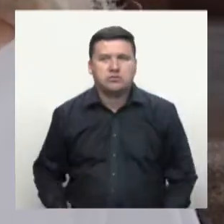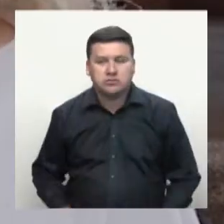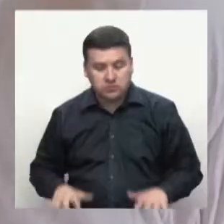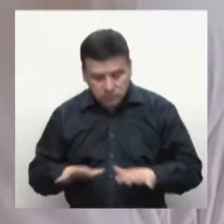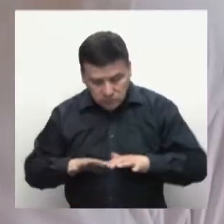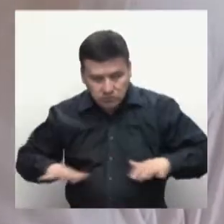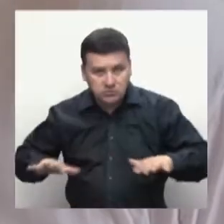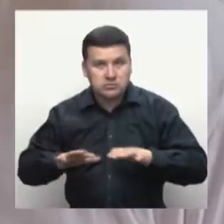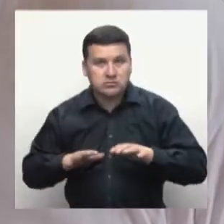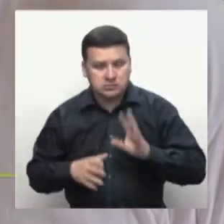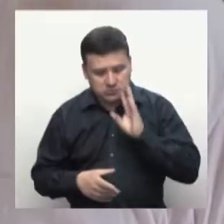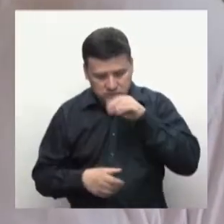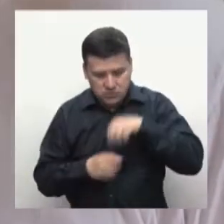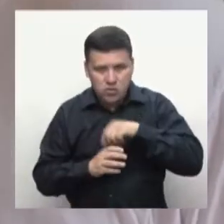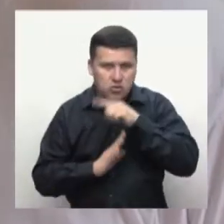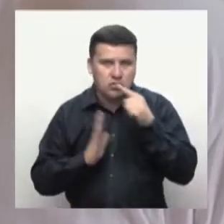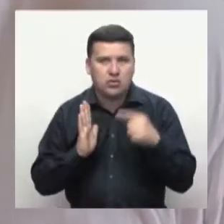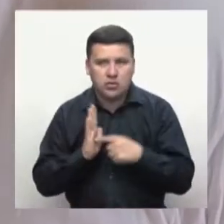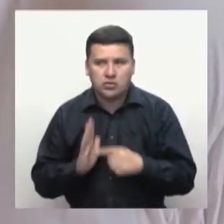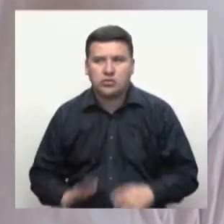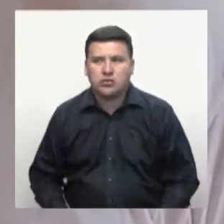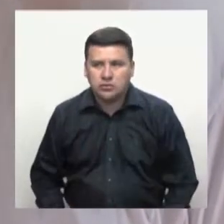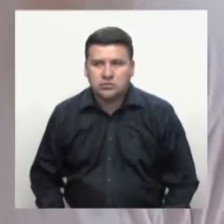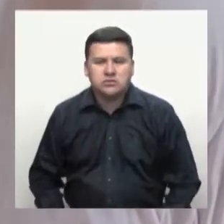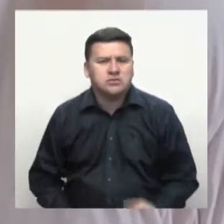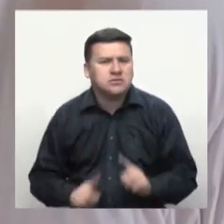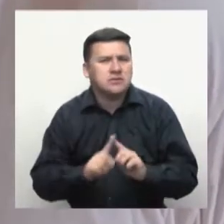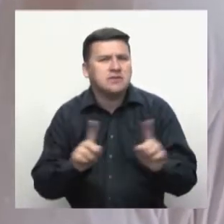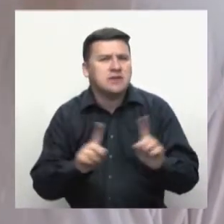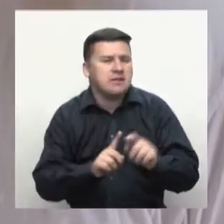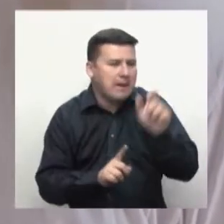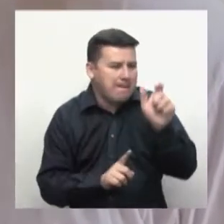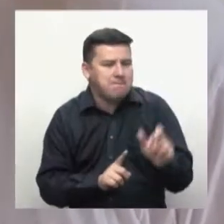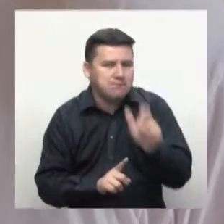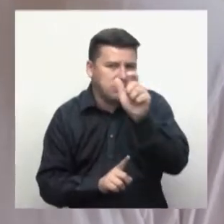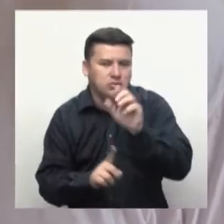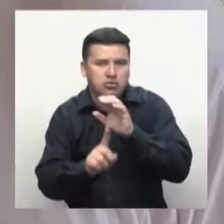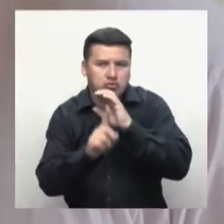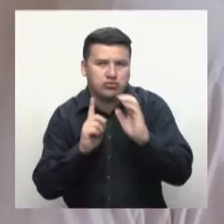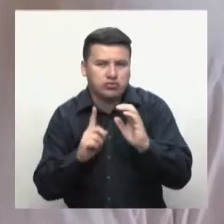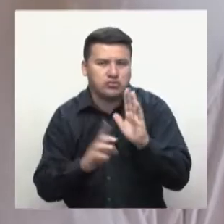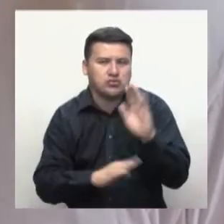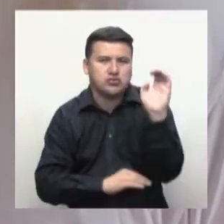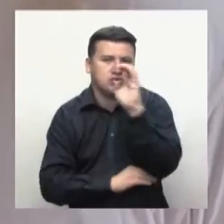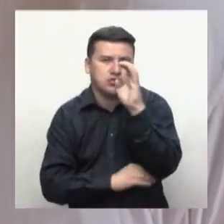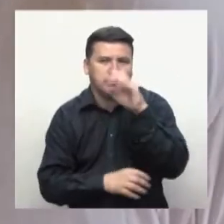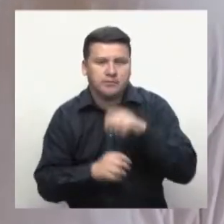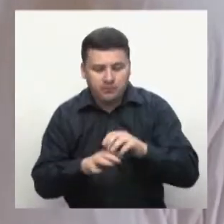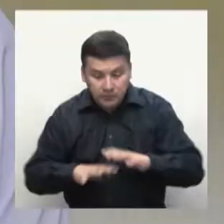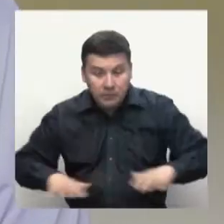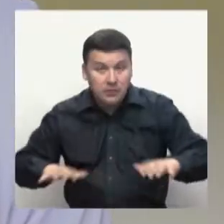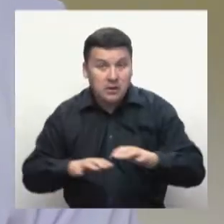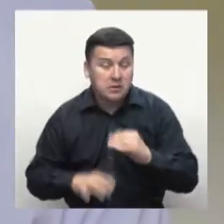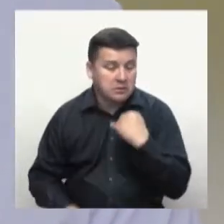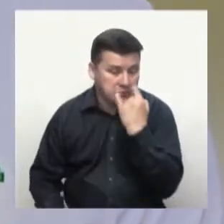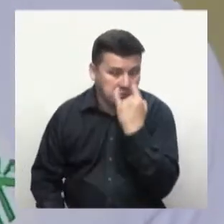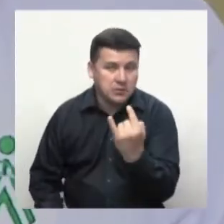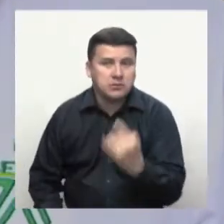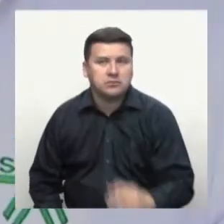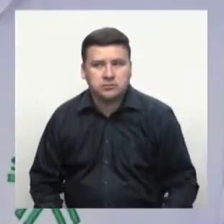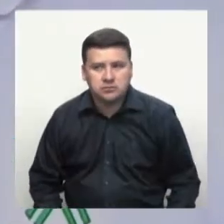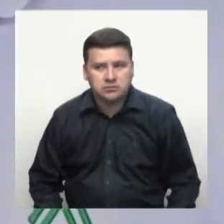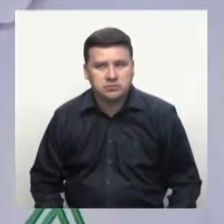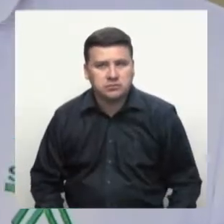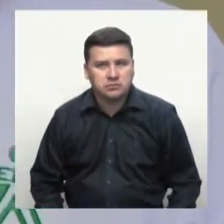lugares. Las actividades nos han permitido integrarnos con todas las diferentes personas y culturas de Colombia. Las actividades me han